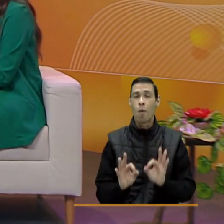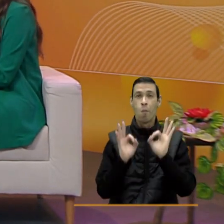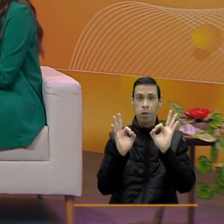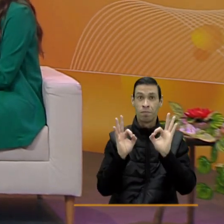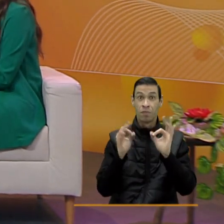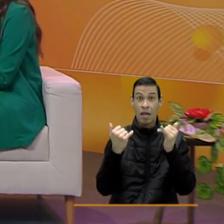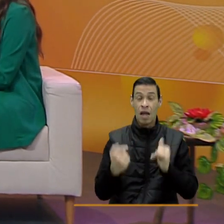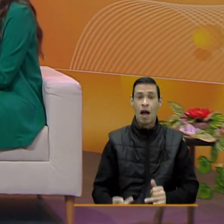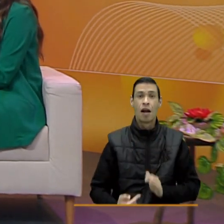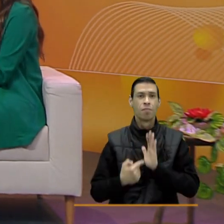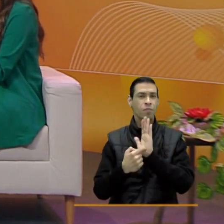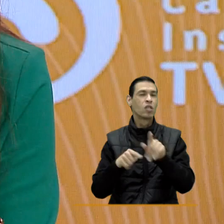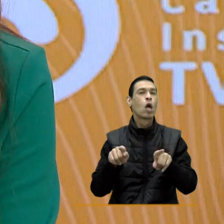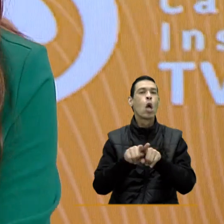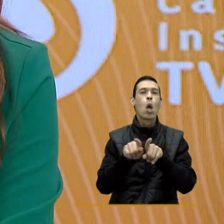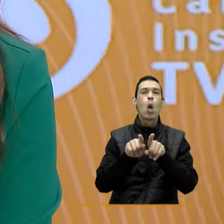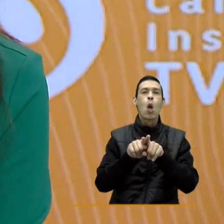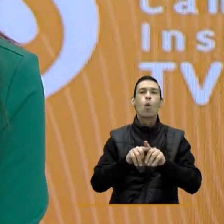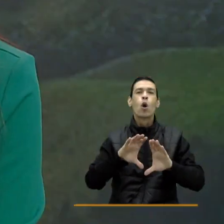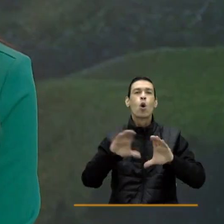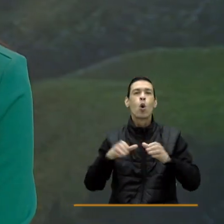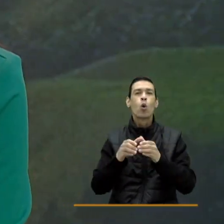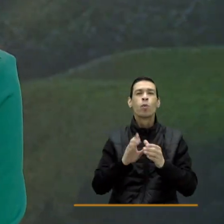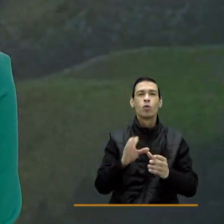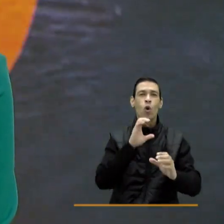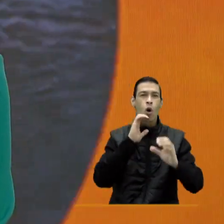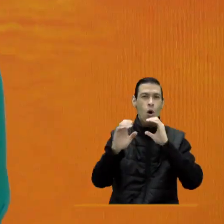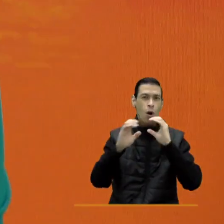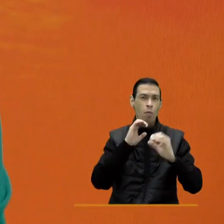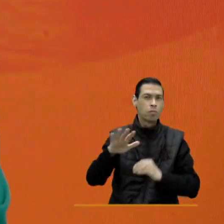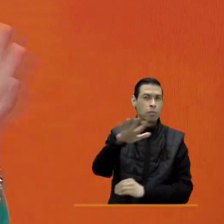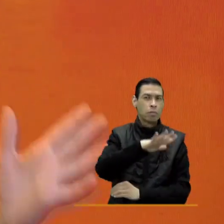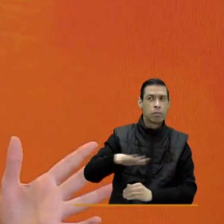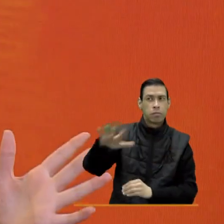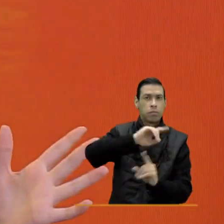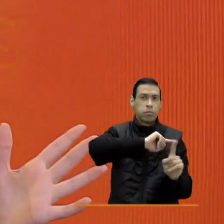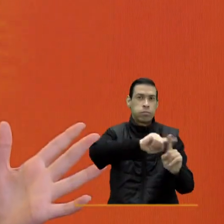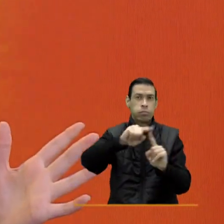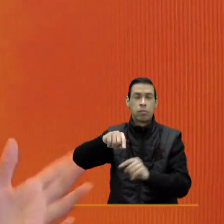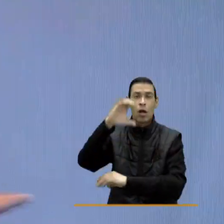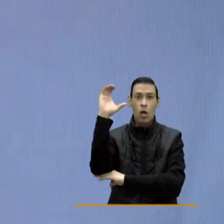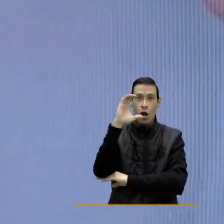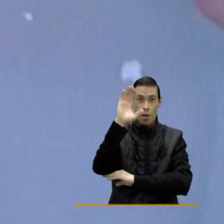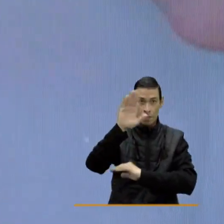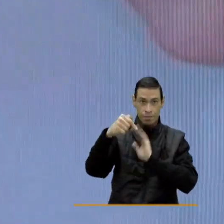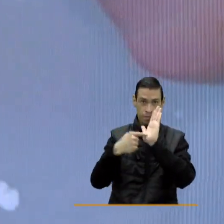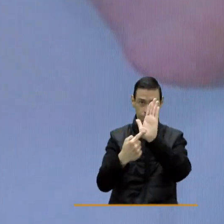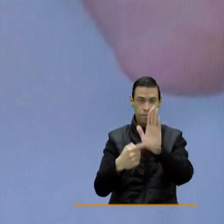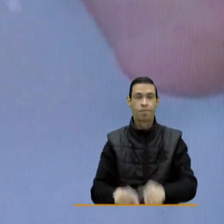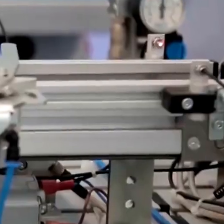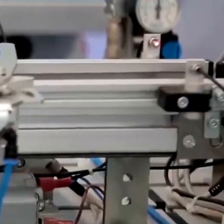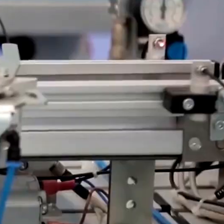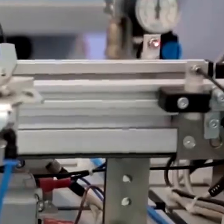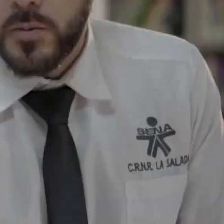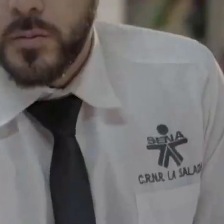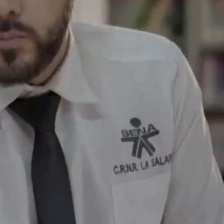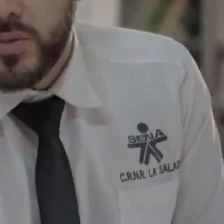haciendo. Jaime, vamos a ver una nota que nos envía nuestro equipo de comunicaciones desde alguna de las regionales de Colombia y ya continuamos.